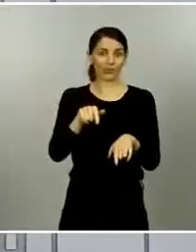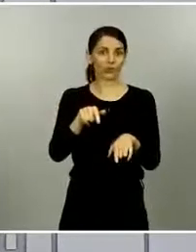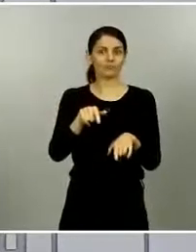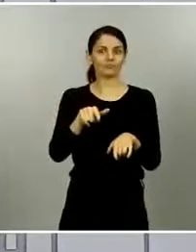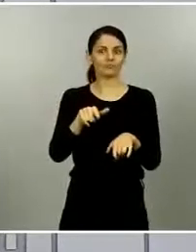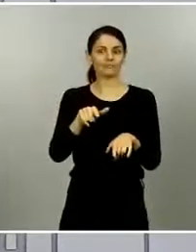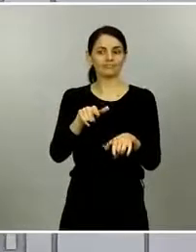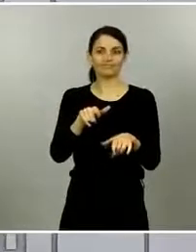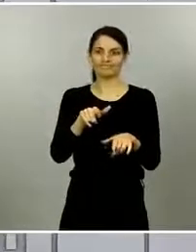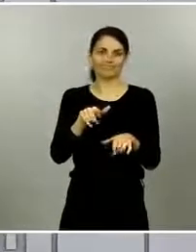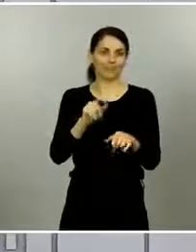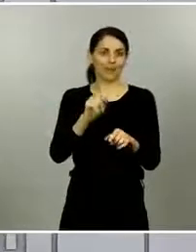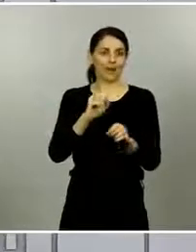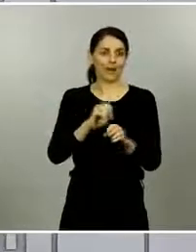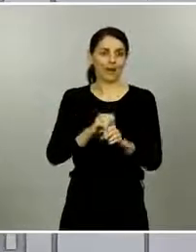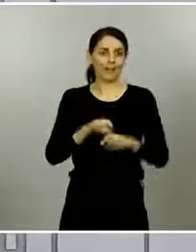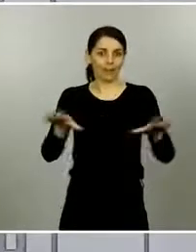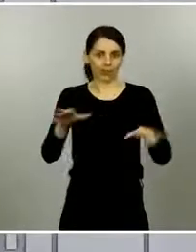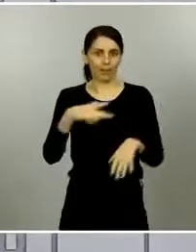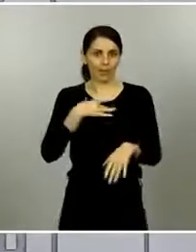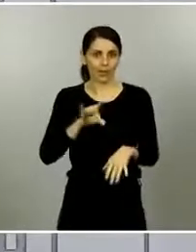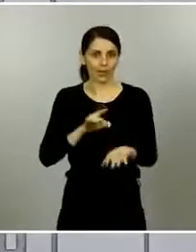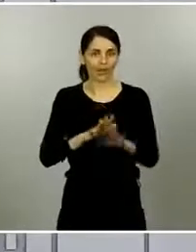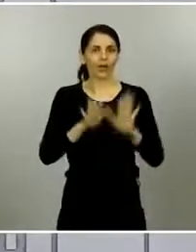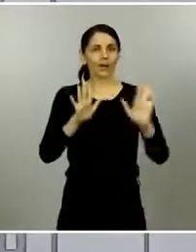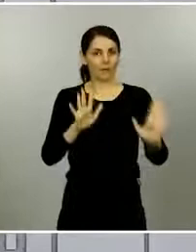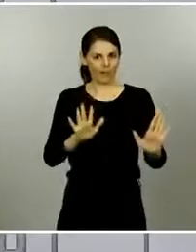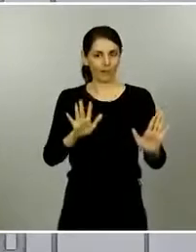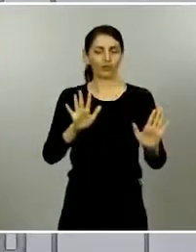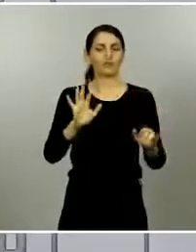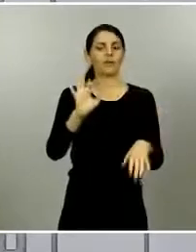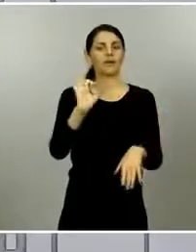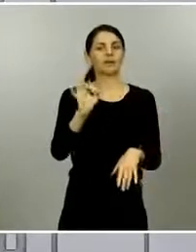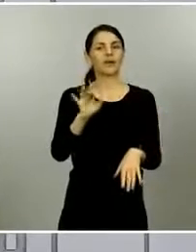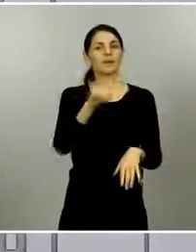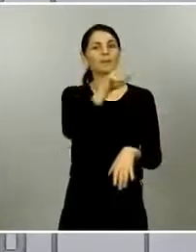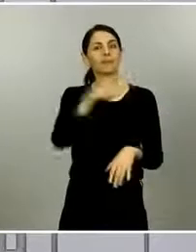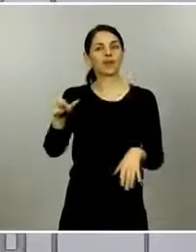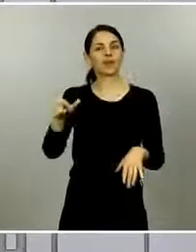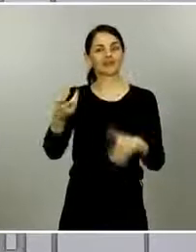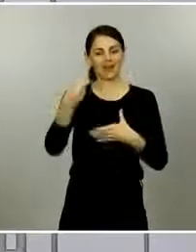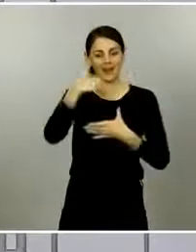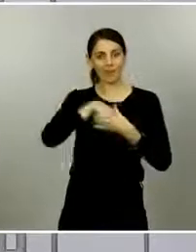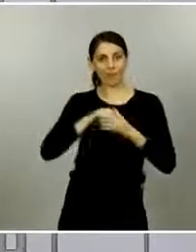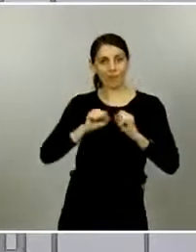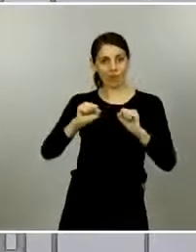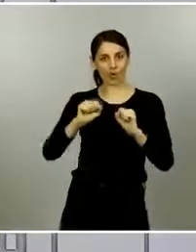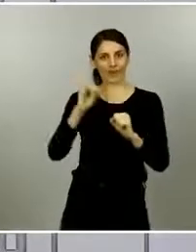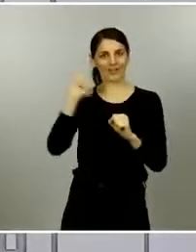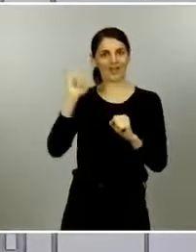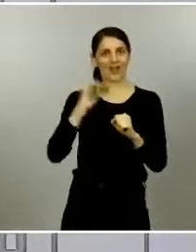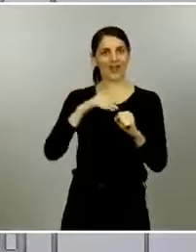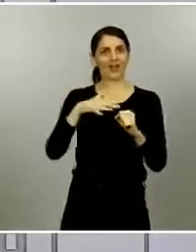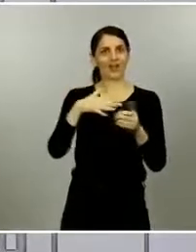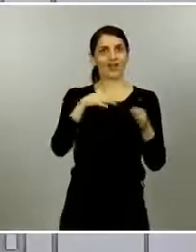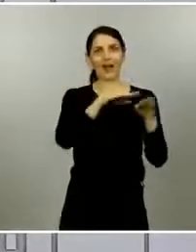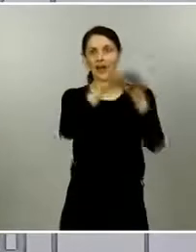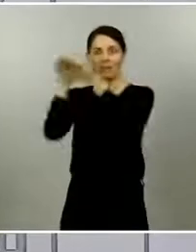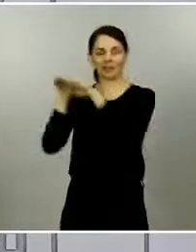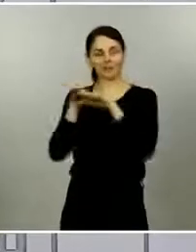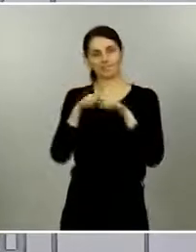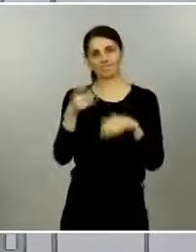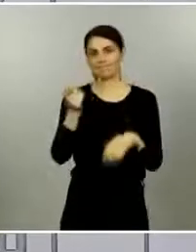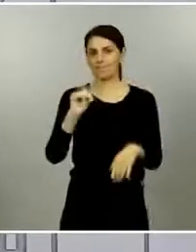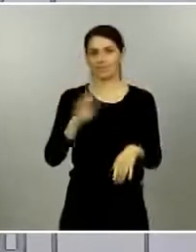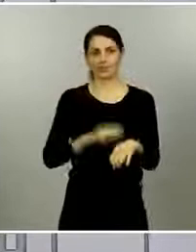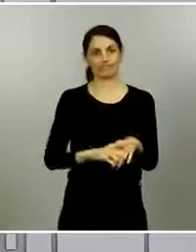cierto que las personas inmunes no están probablemente homogéneamente distribuidas por toda la población y que es muy probable que en